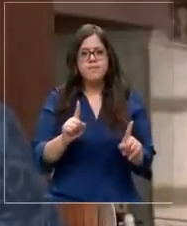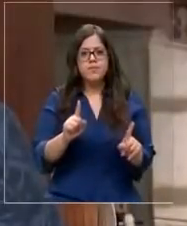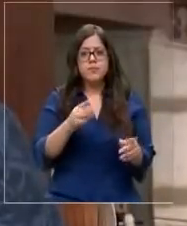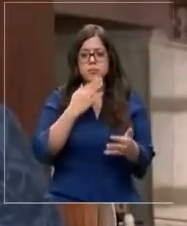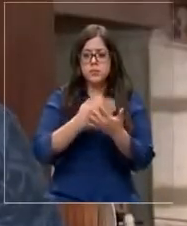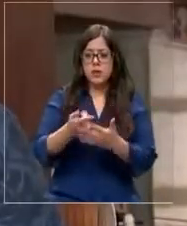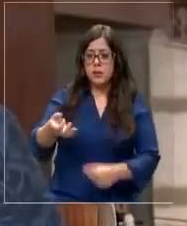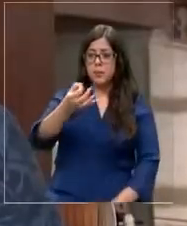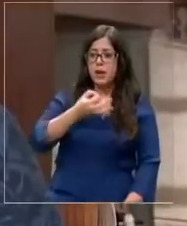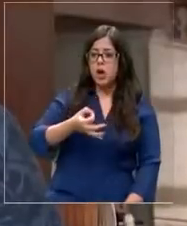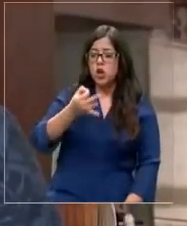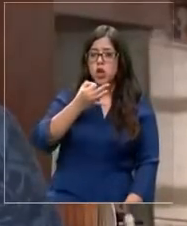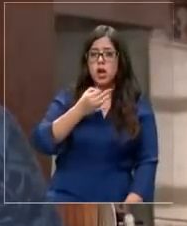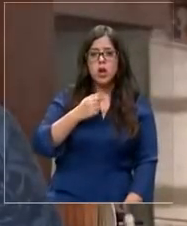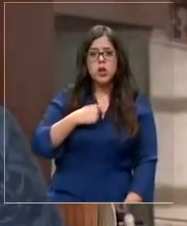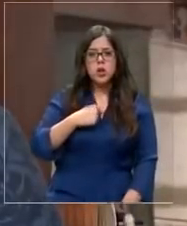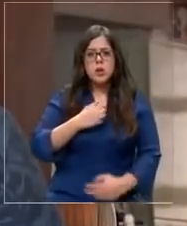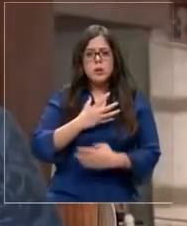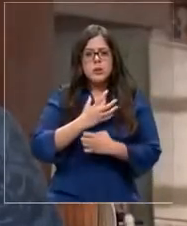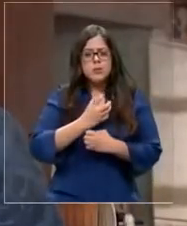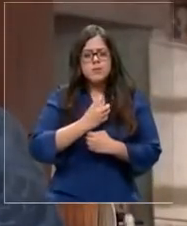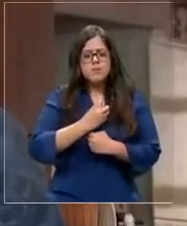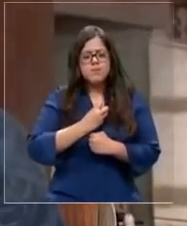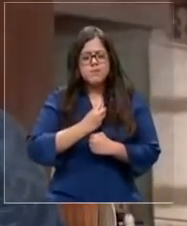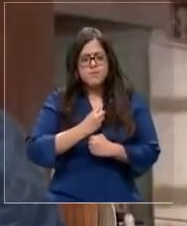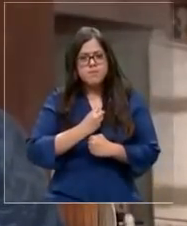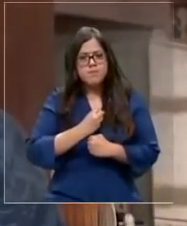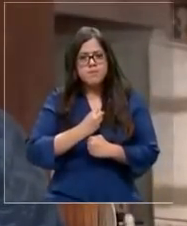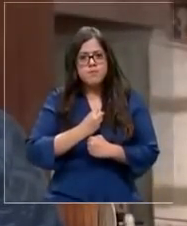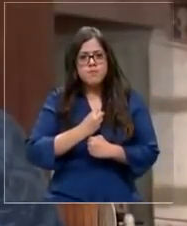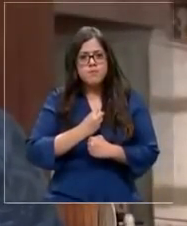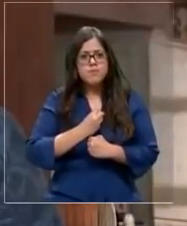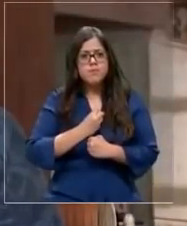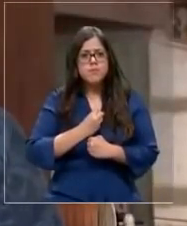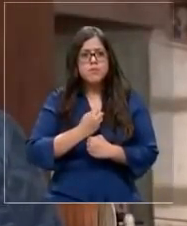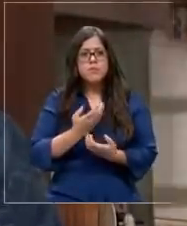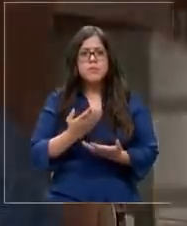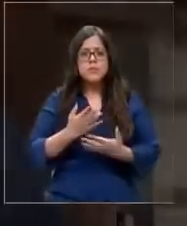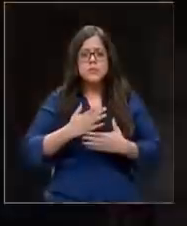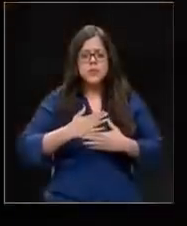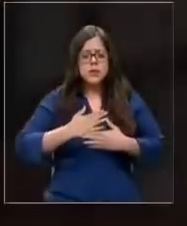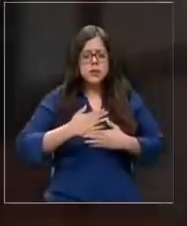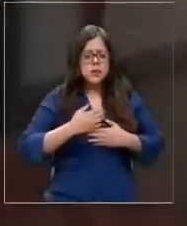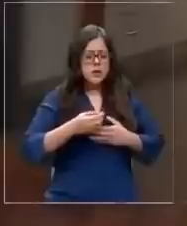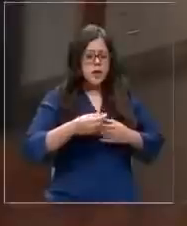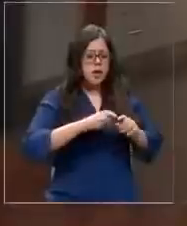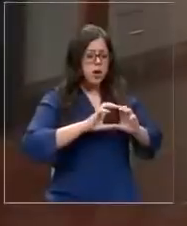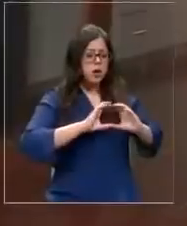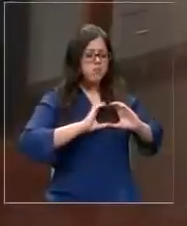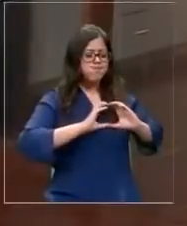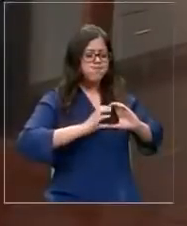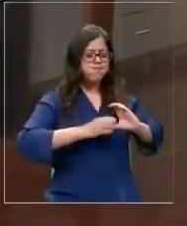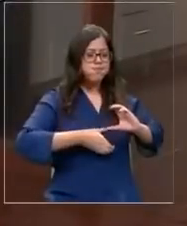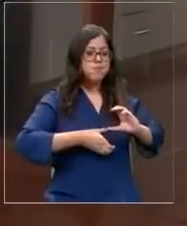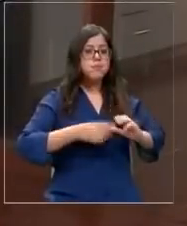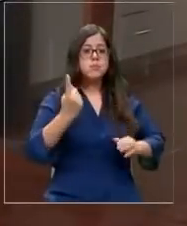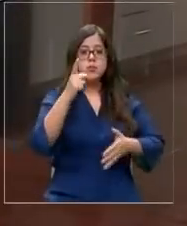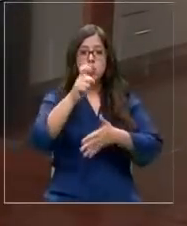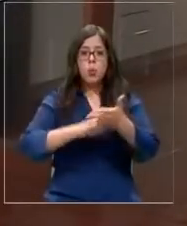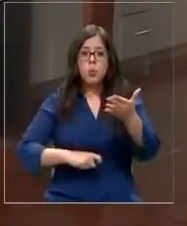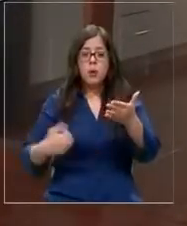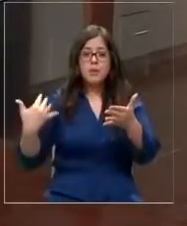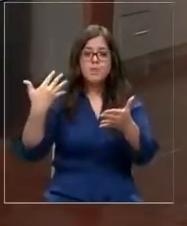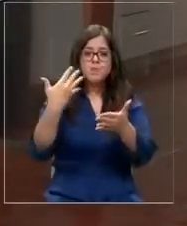me contaron me viene desecho en vivo, desecho, mataron a un padre por dentro. Sufrimiento que a menos de un mes de